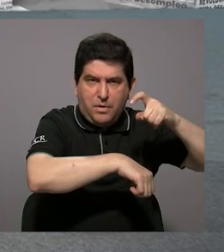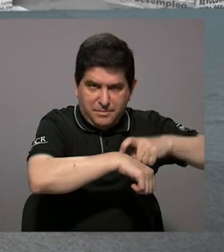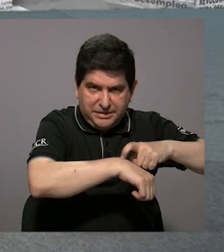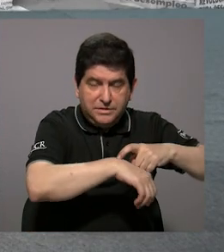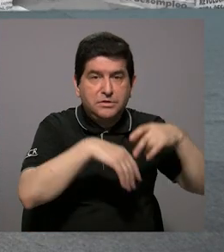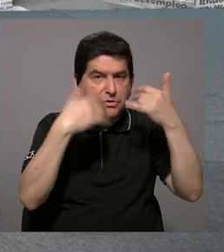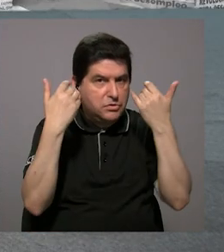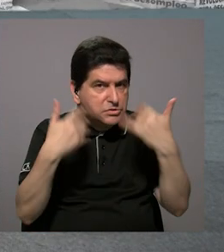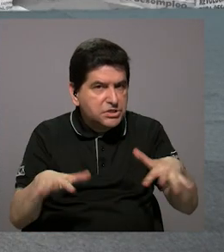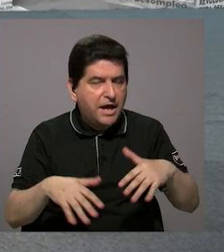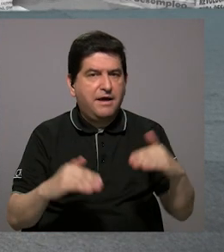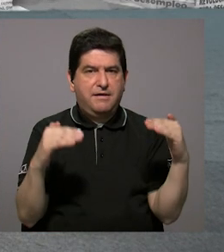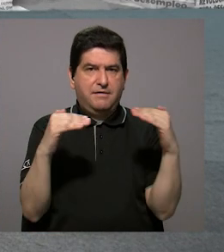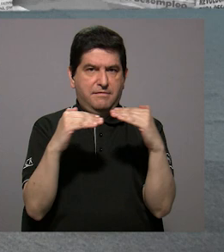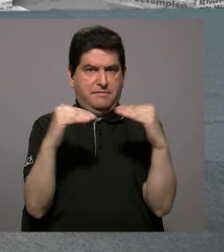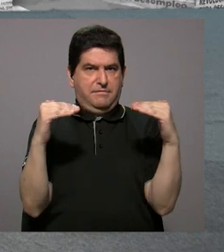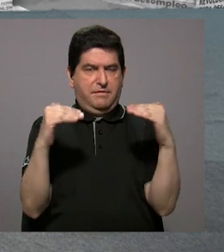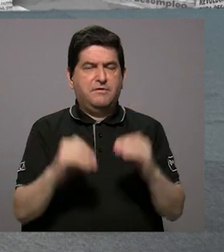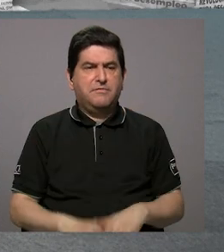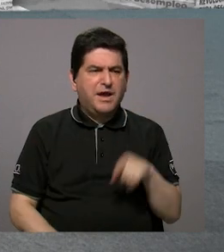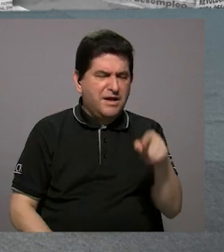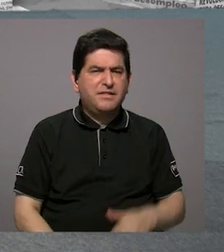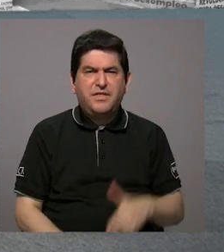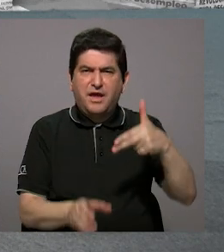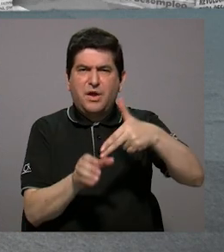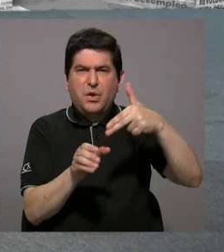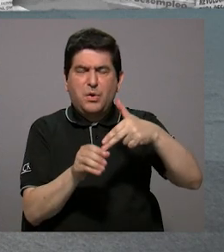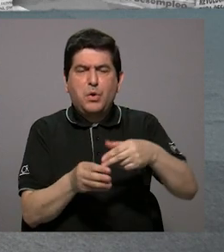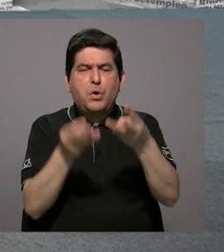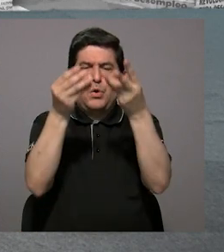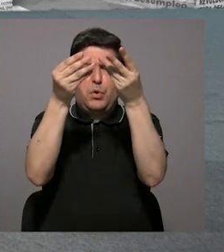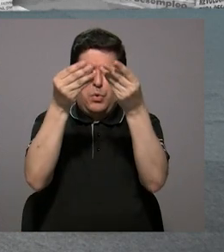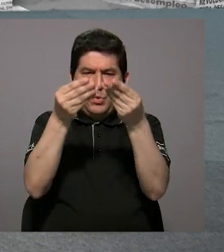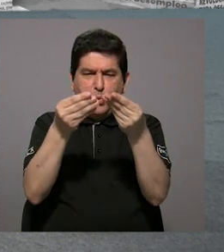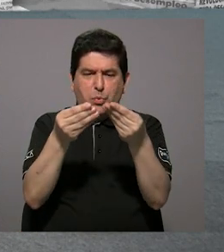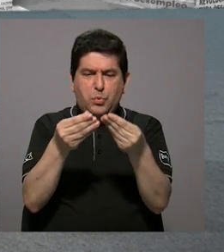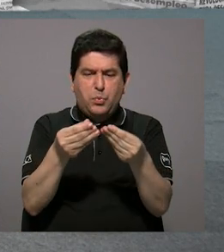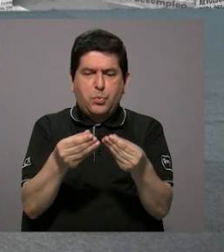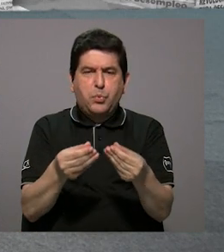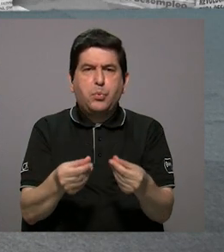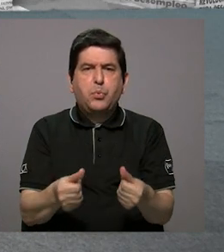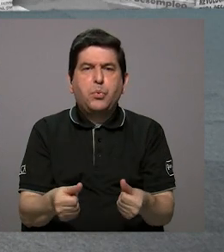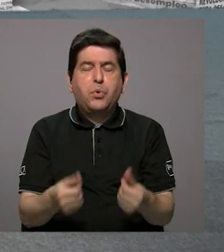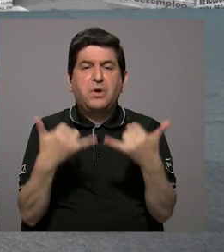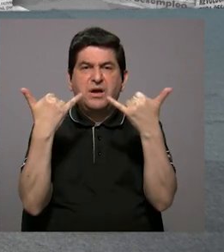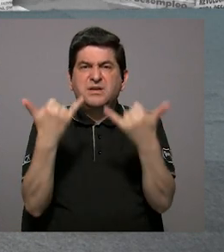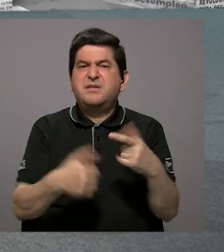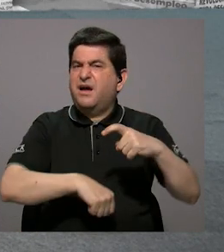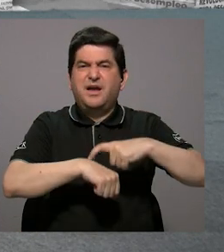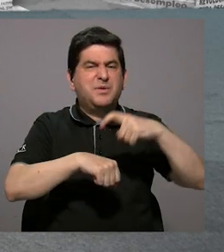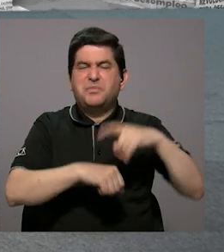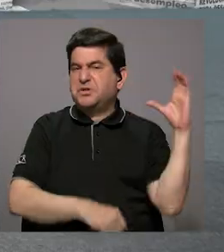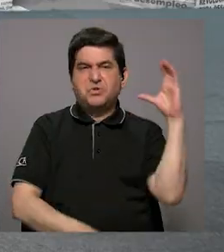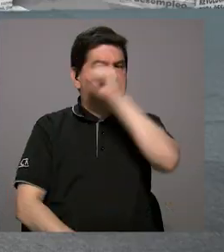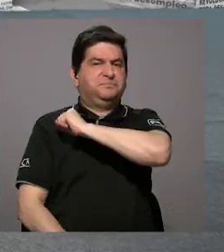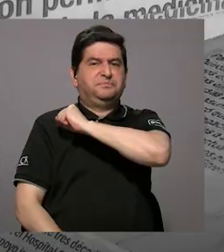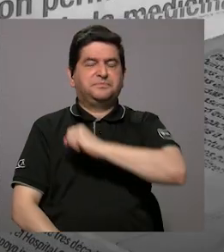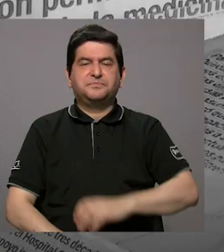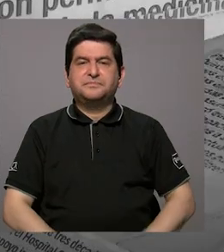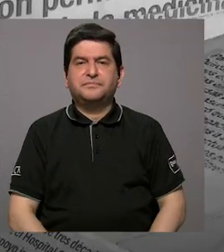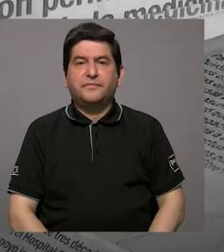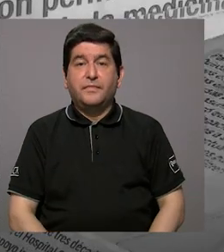en el cual ya los niveles de los hidrocarburos hubiesen disminuido a un nivel que ya no era detectable.